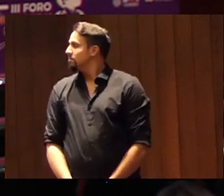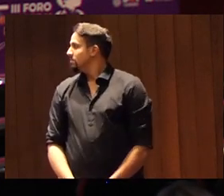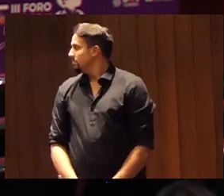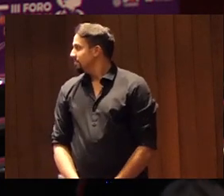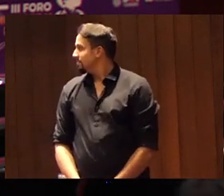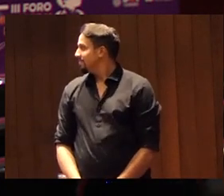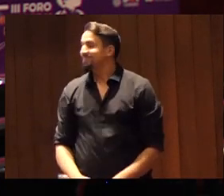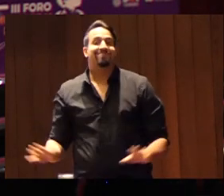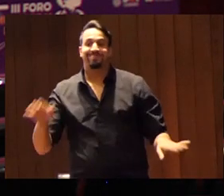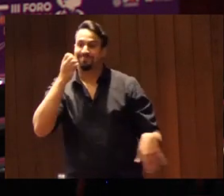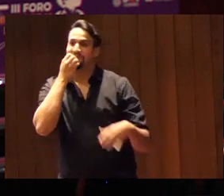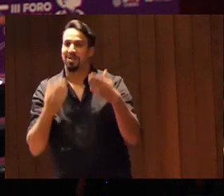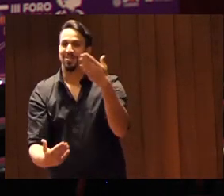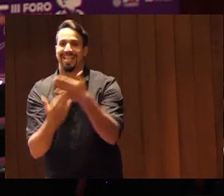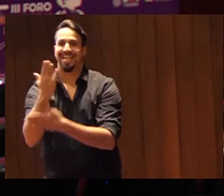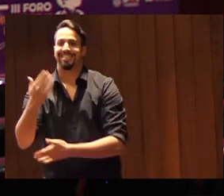Buenos días.